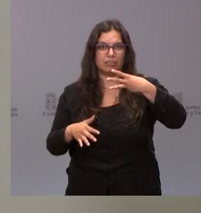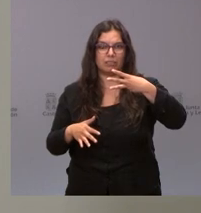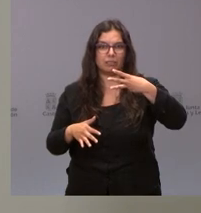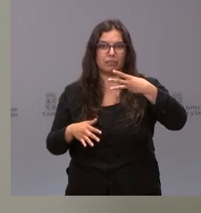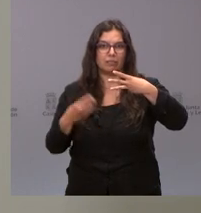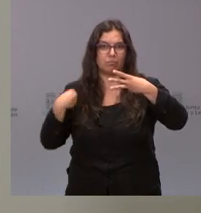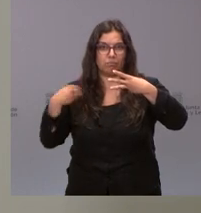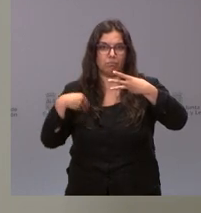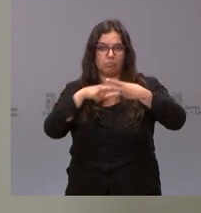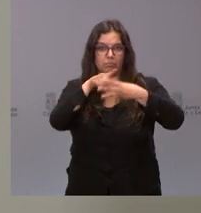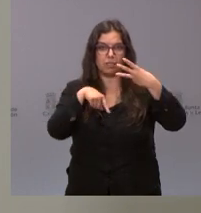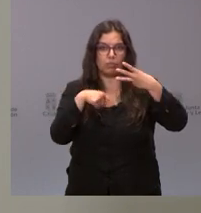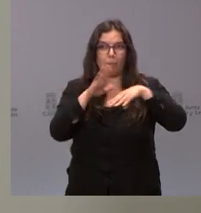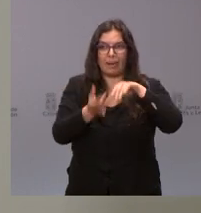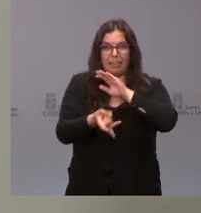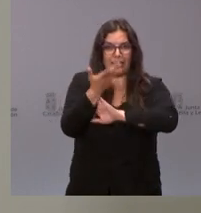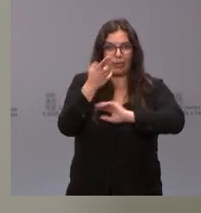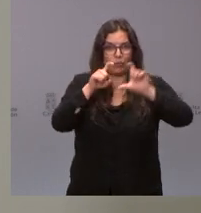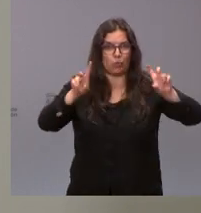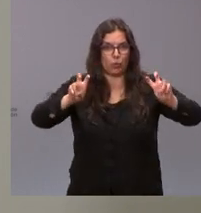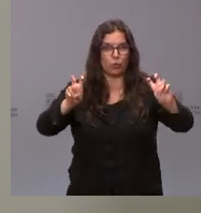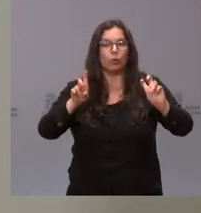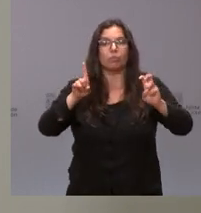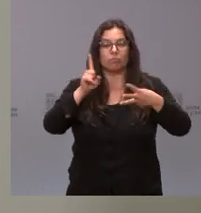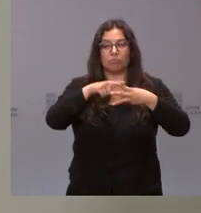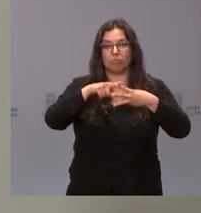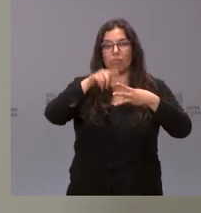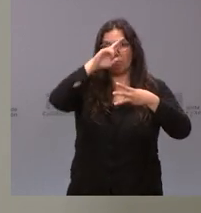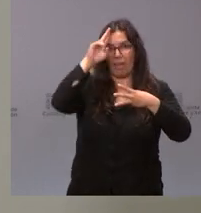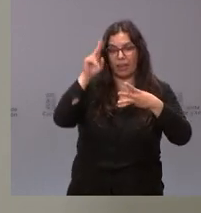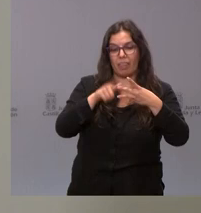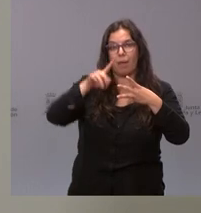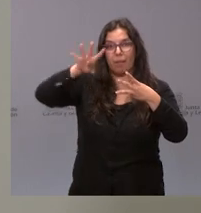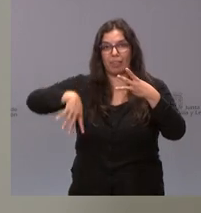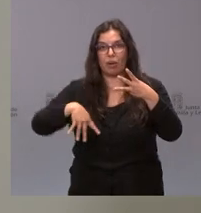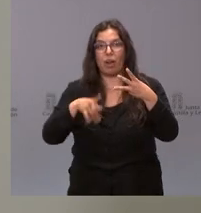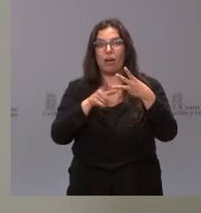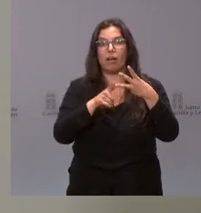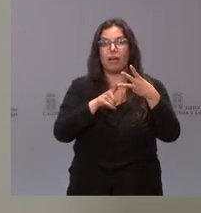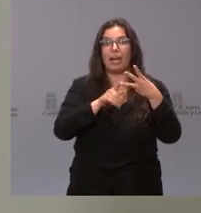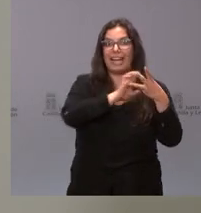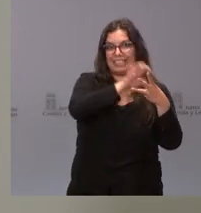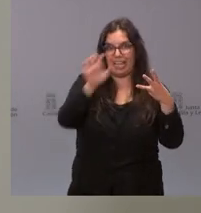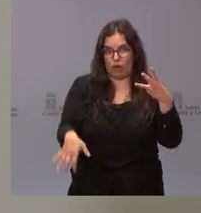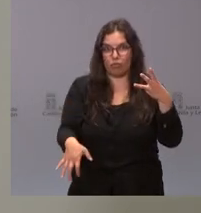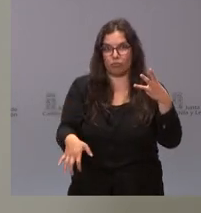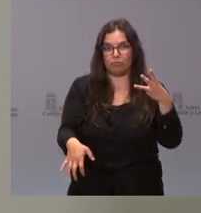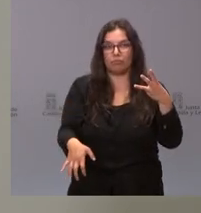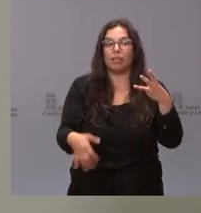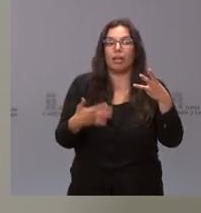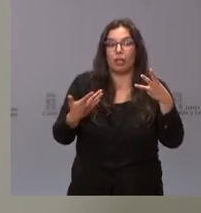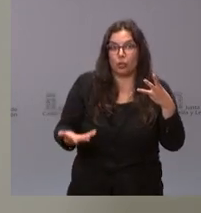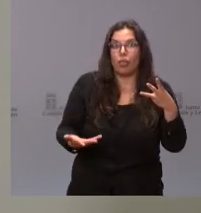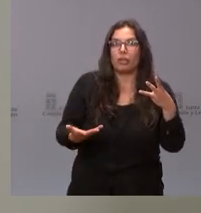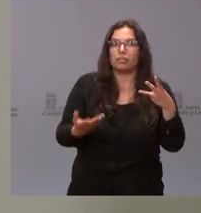de emprendimiento, que serían Madrid, Barcelona y Castilla y León. Desde ese punto de vista